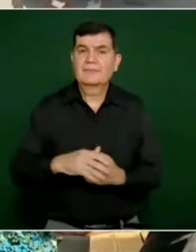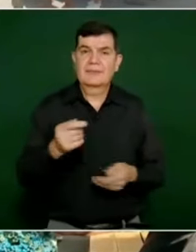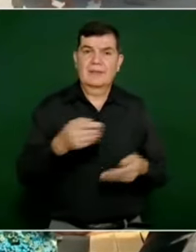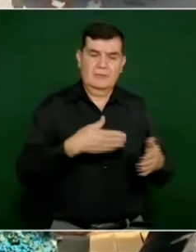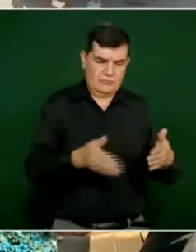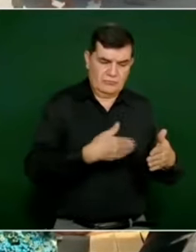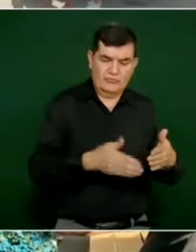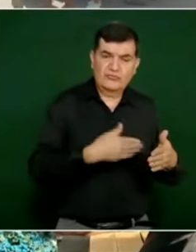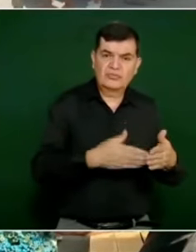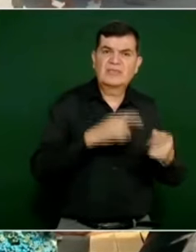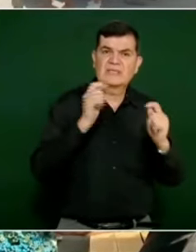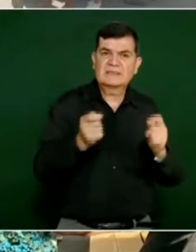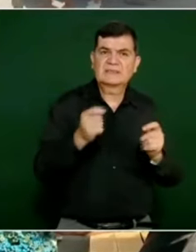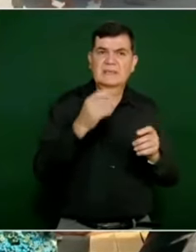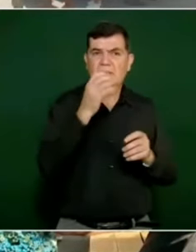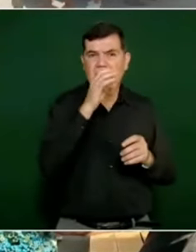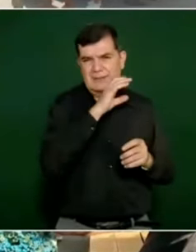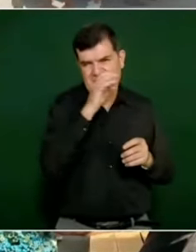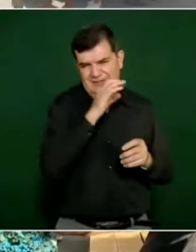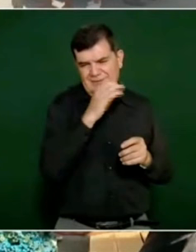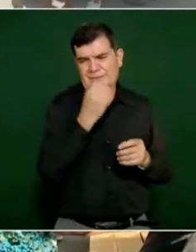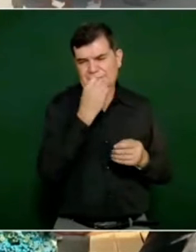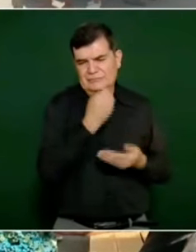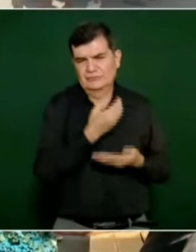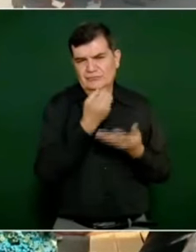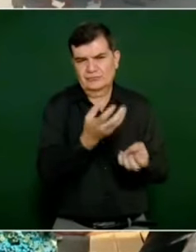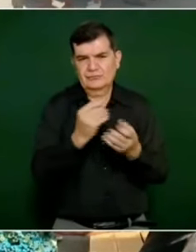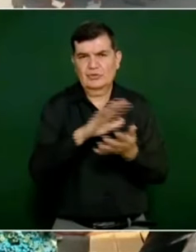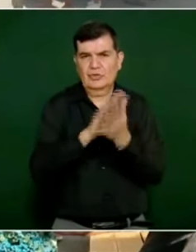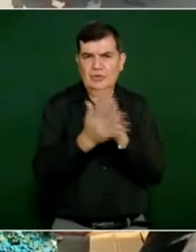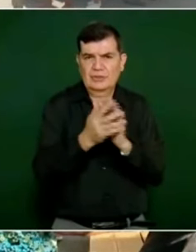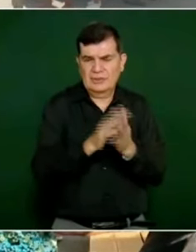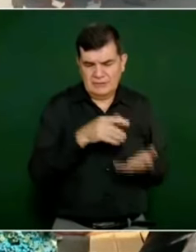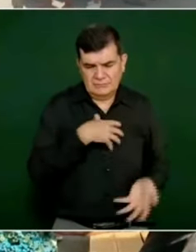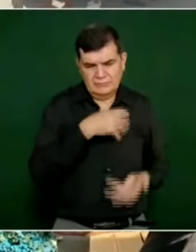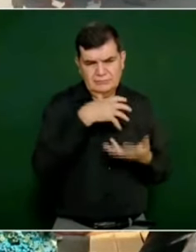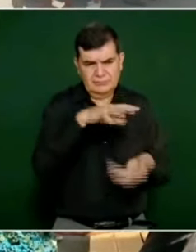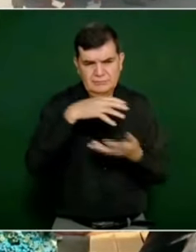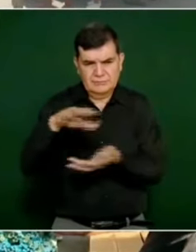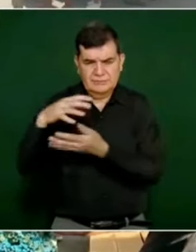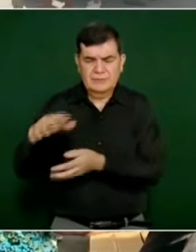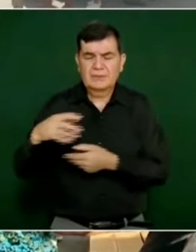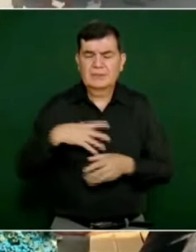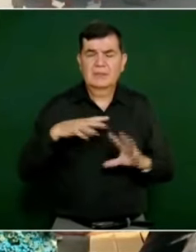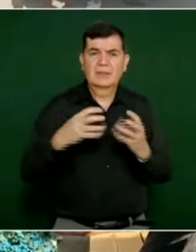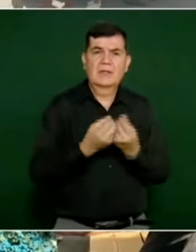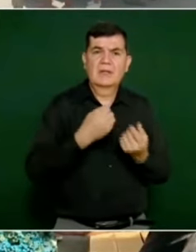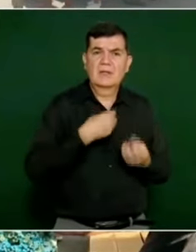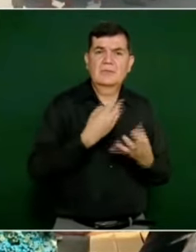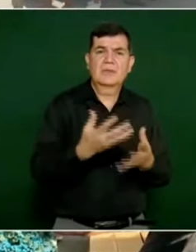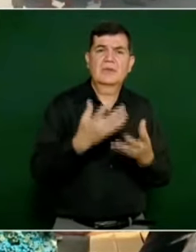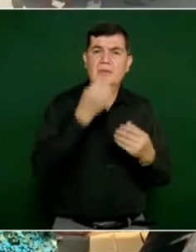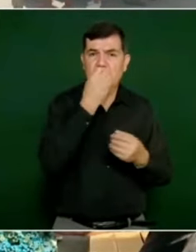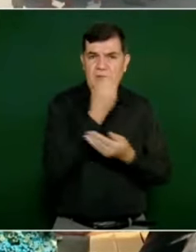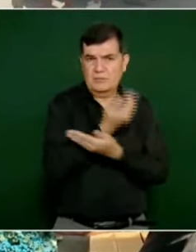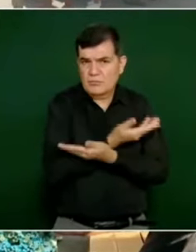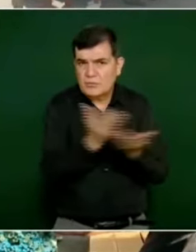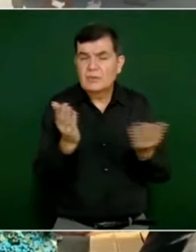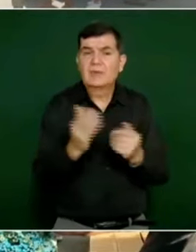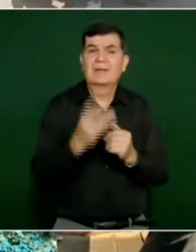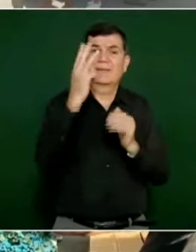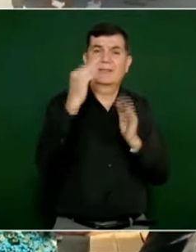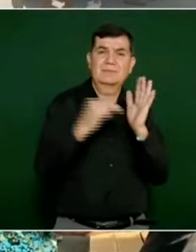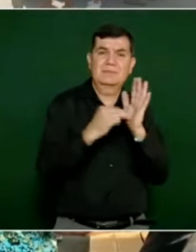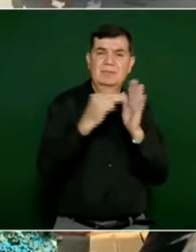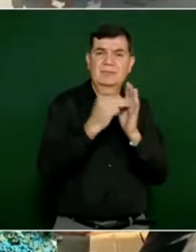preparación de comidas calientes y entrega de tortillas, a la fecha se han repartido comidas 3